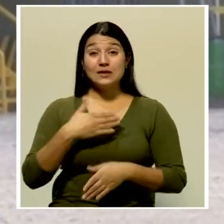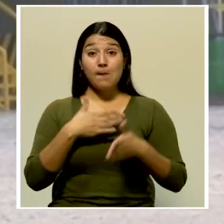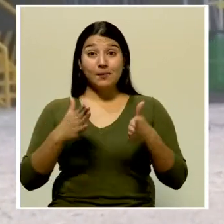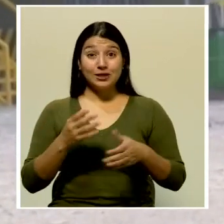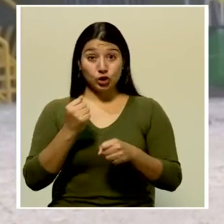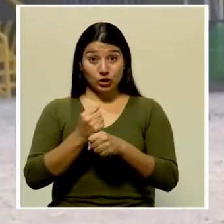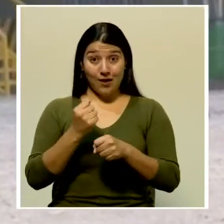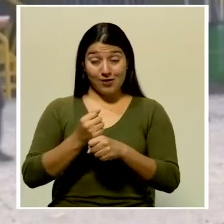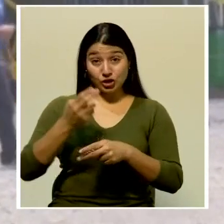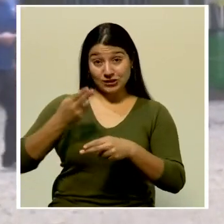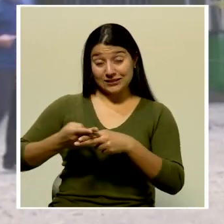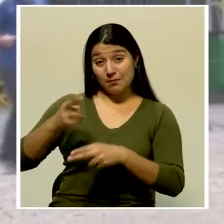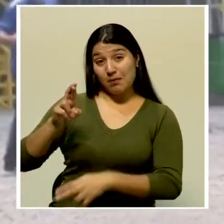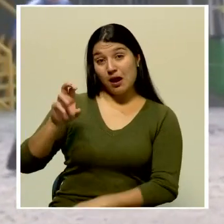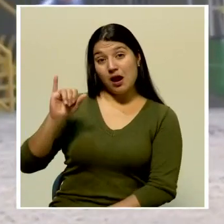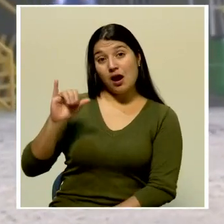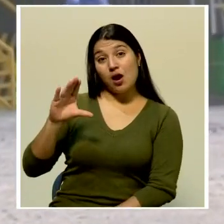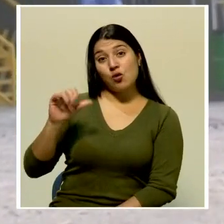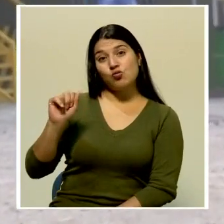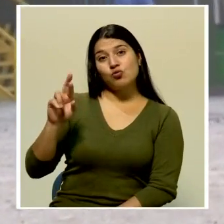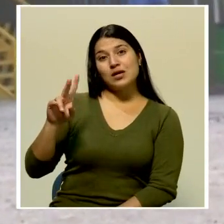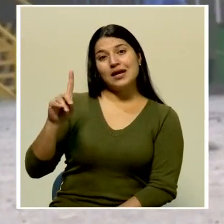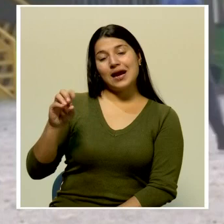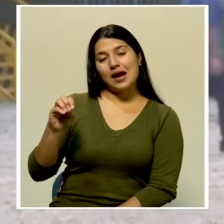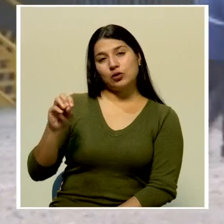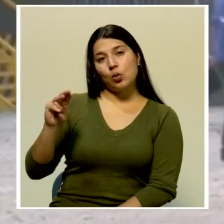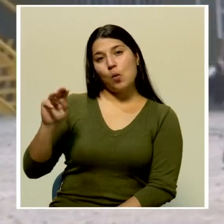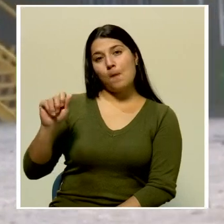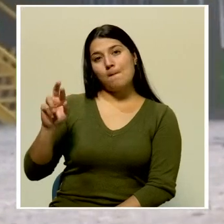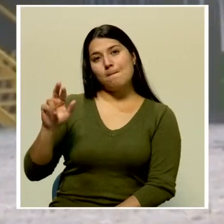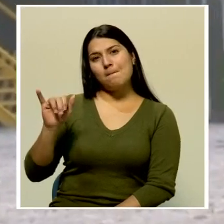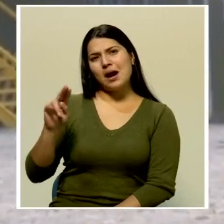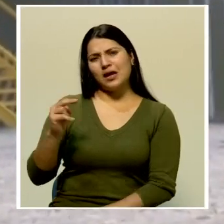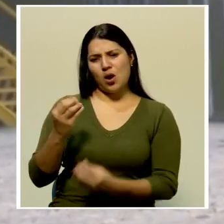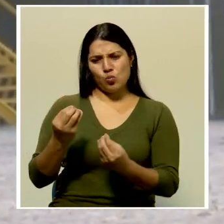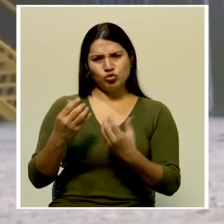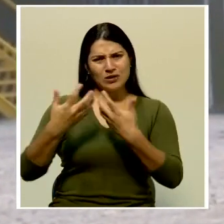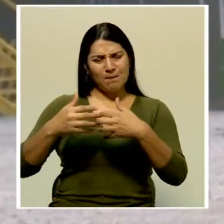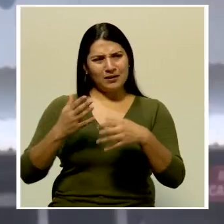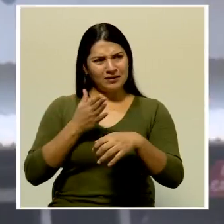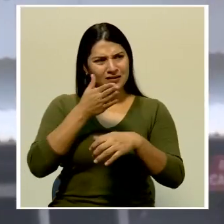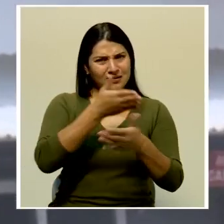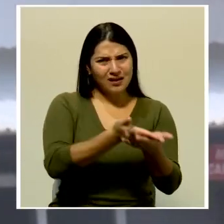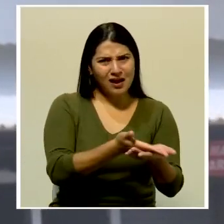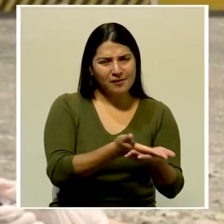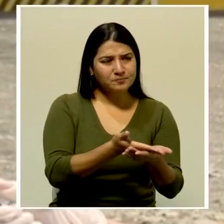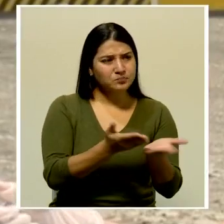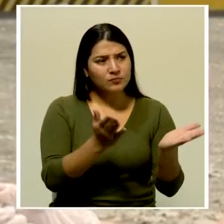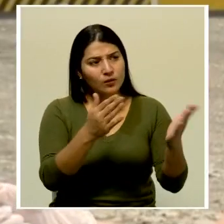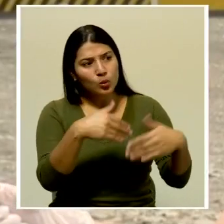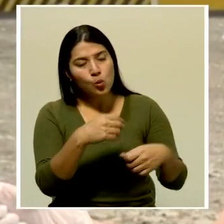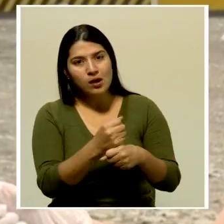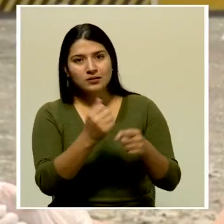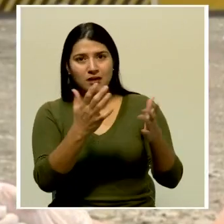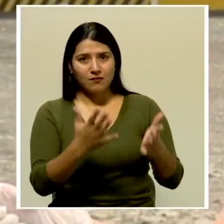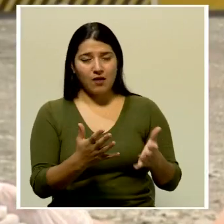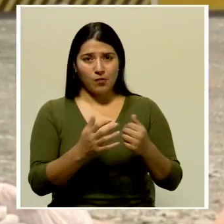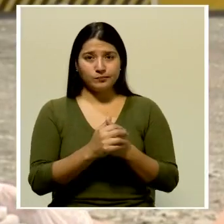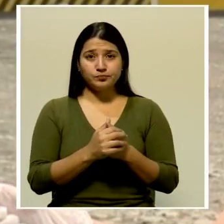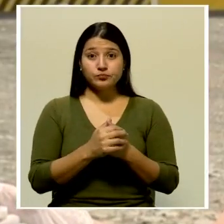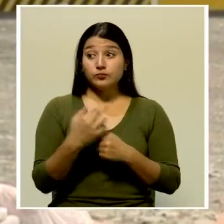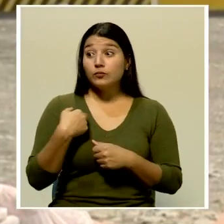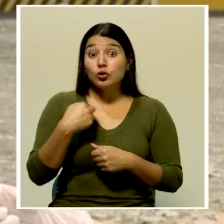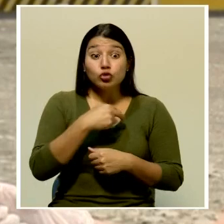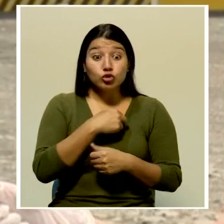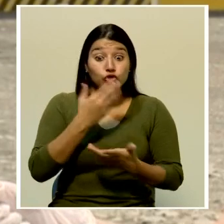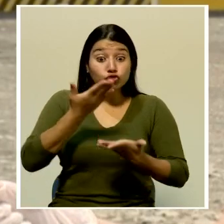ya son varias empresas a las que llegan y los trabajadores no están. Las empresas los han cesado. Hemos encontrado en centros de trabajo